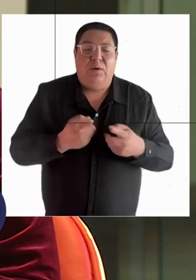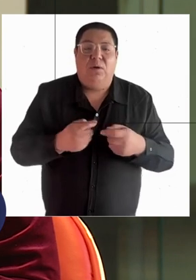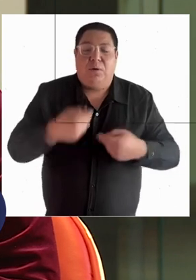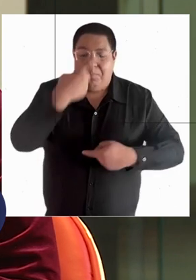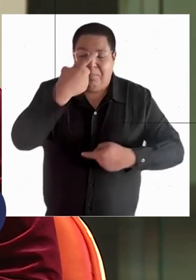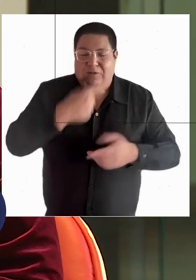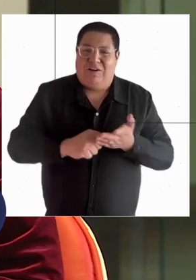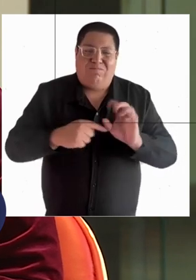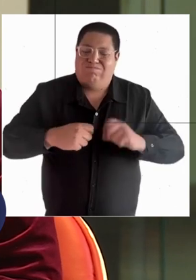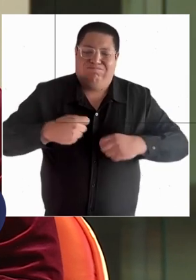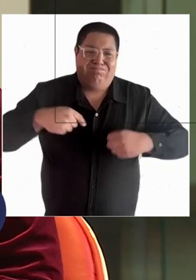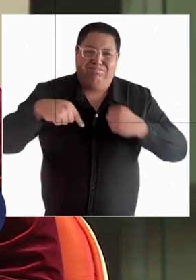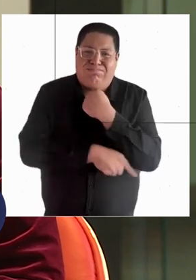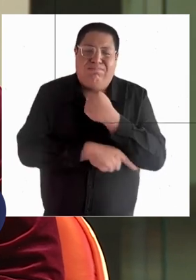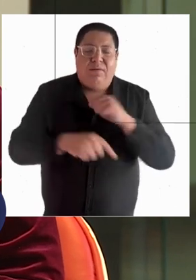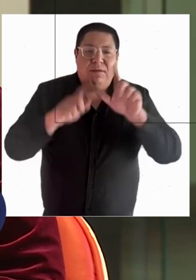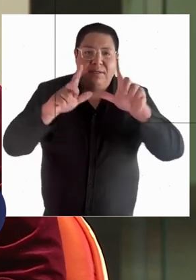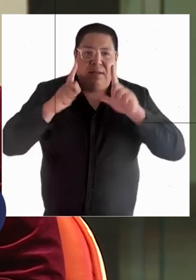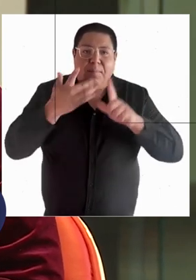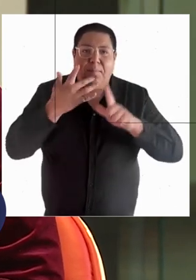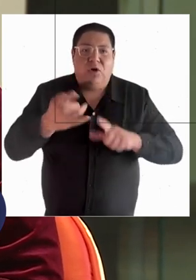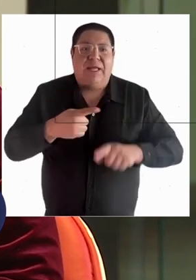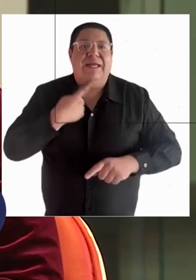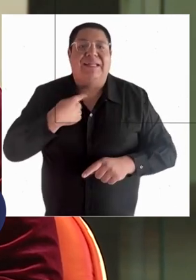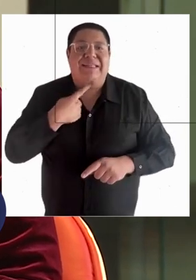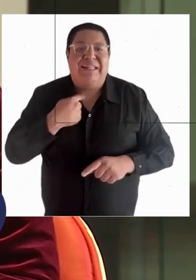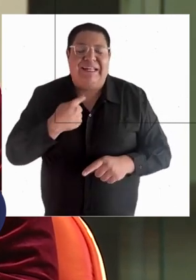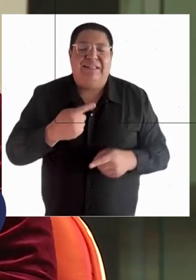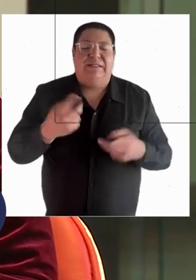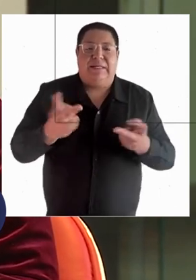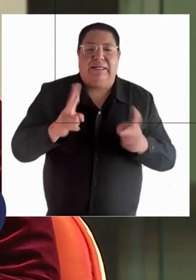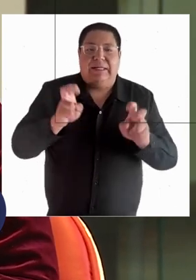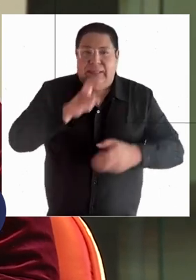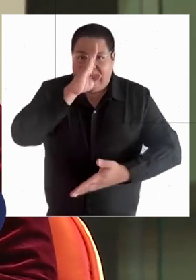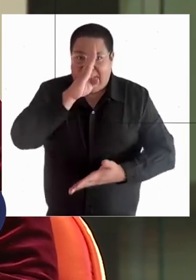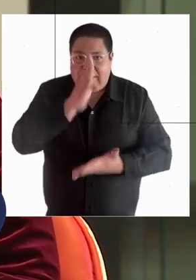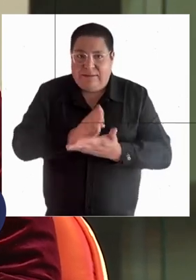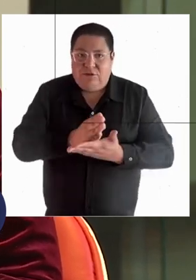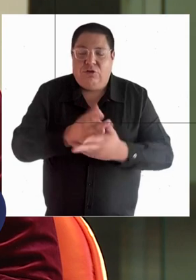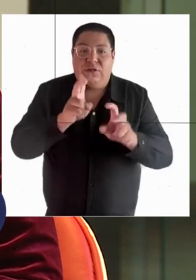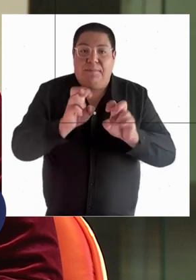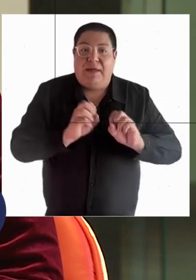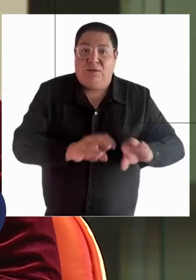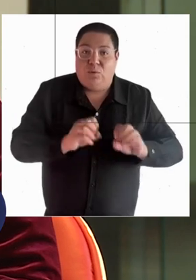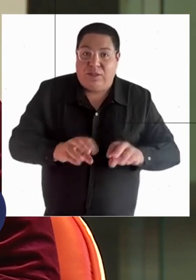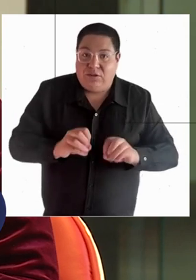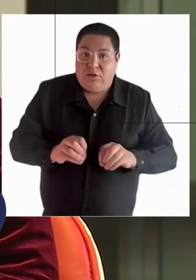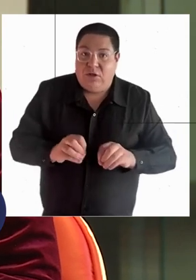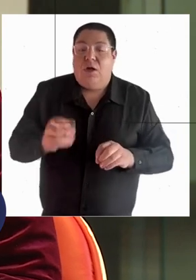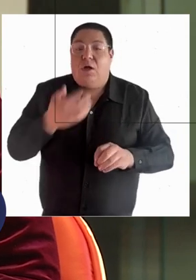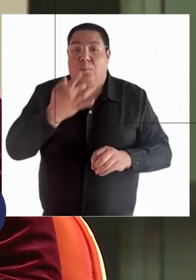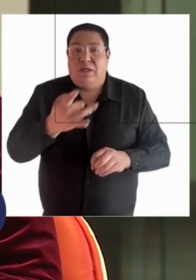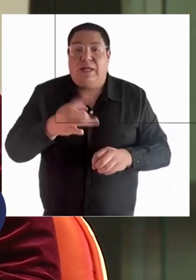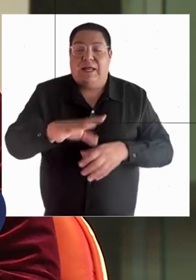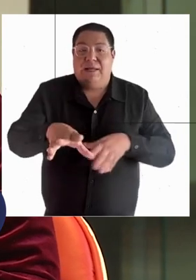un grupo de personas que buscamos objetivamente la inclusión y los derechos de nuestros niños y niñas y